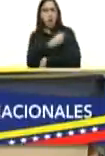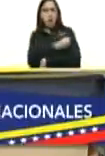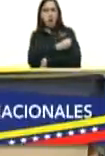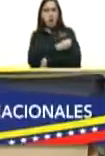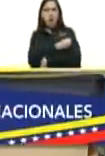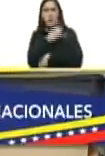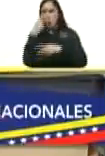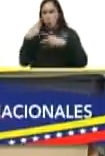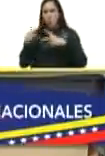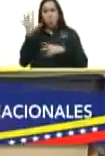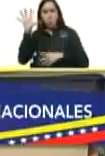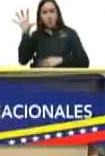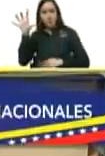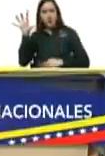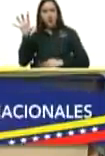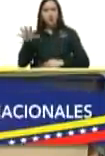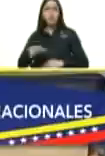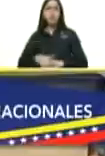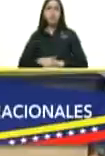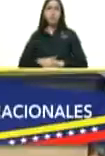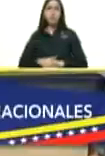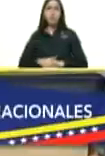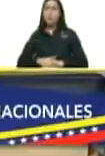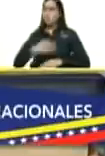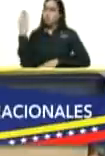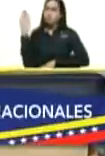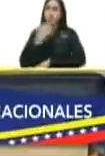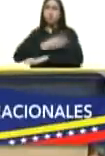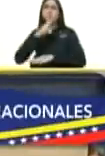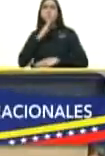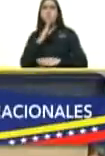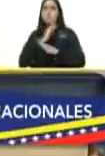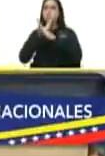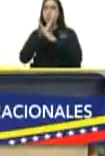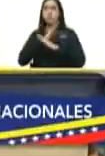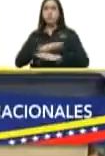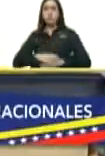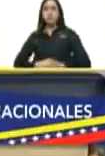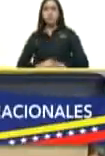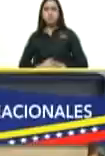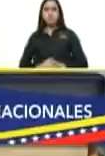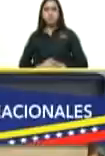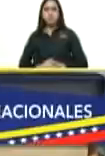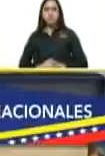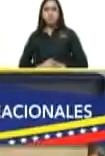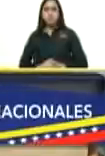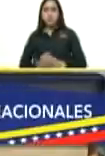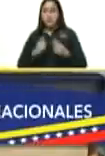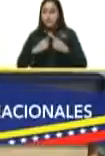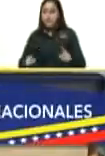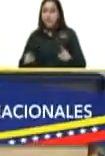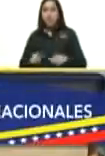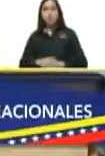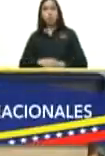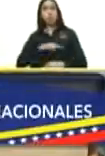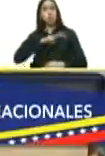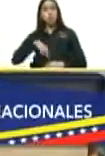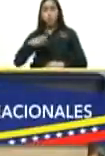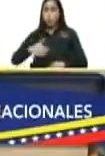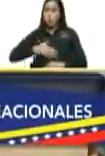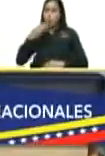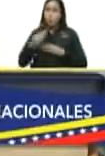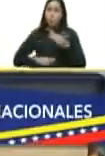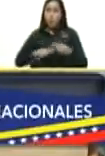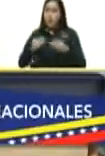X nos bloqueaban las cuentas pero al final pudimos hacer la